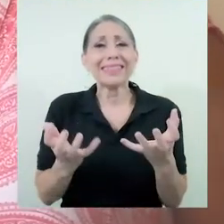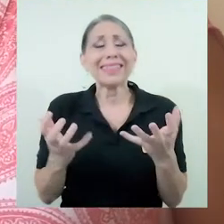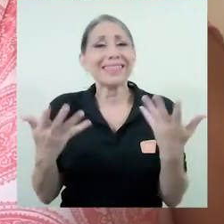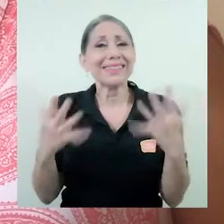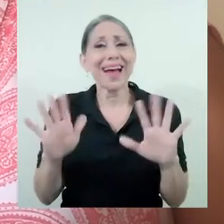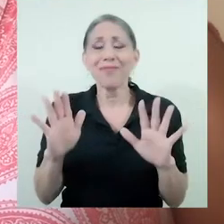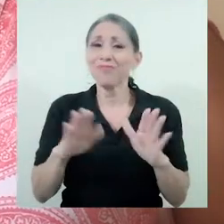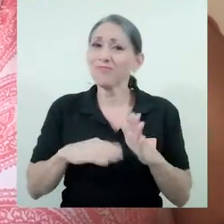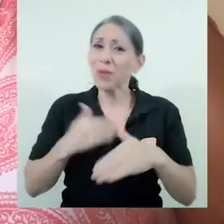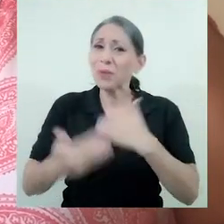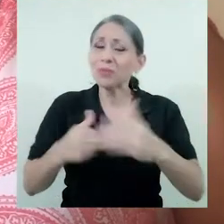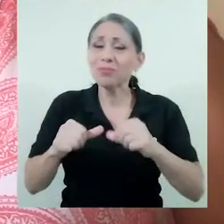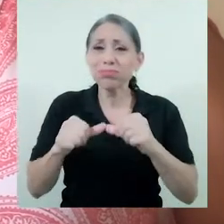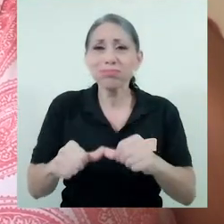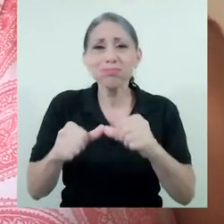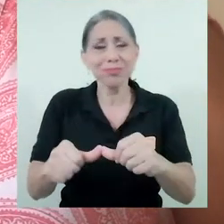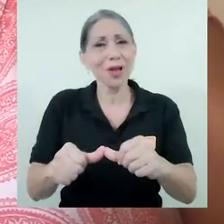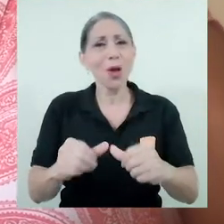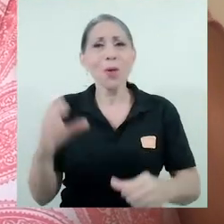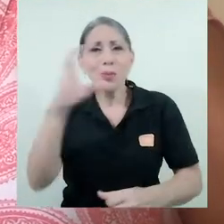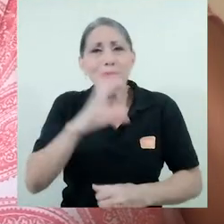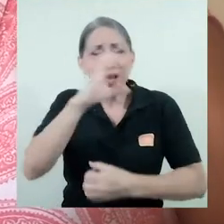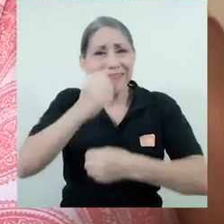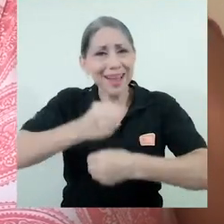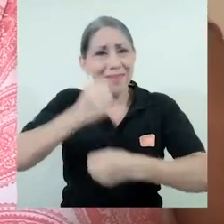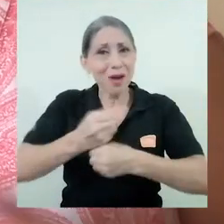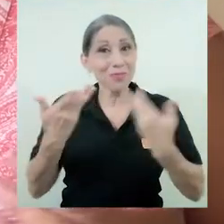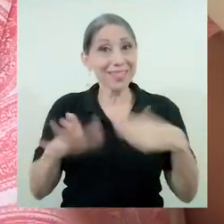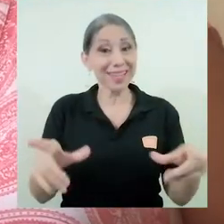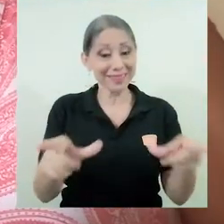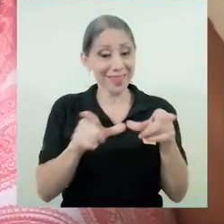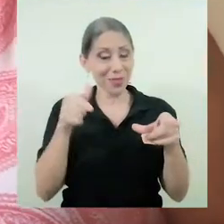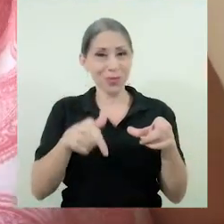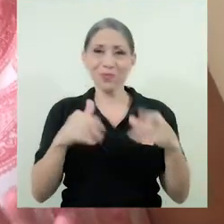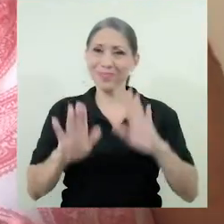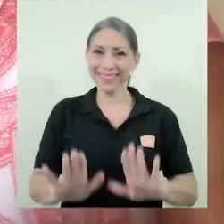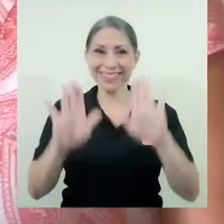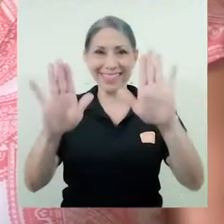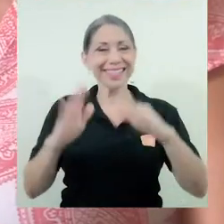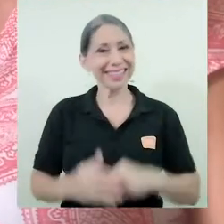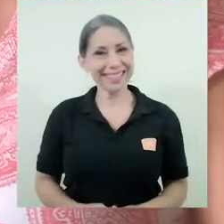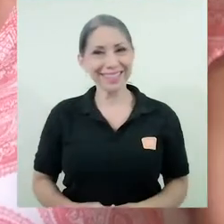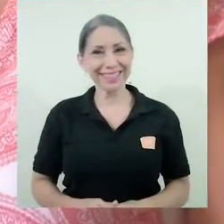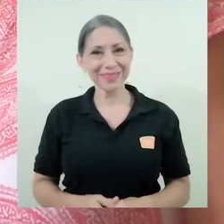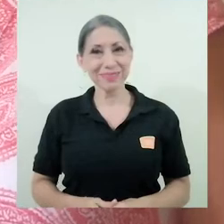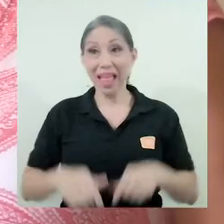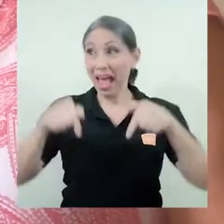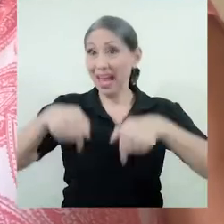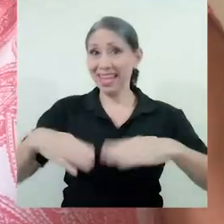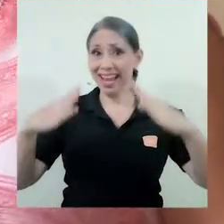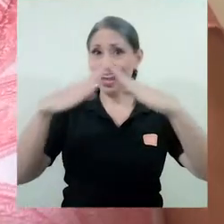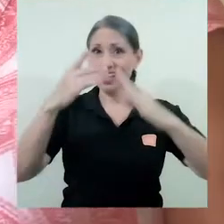están con muchas ganas de salir adelante, de buscar trabajo y con título en mano, excelente.